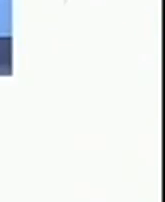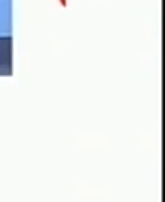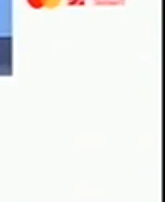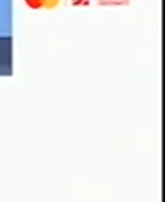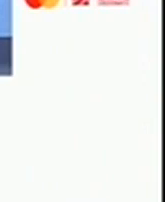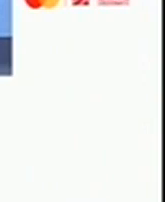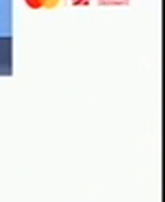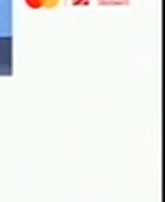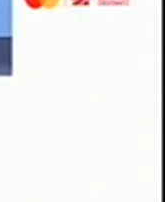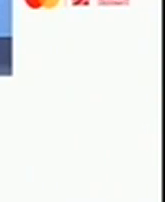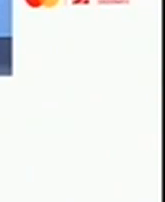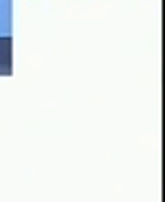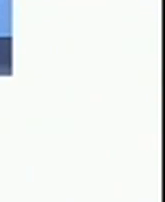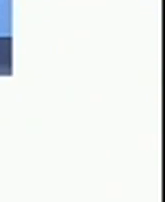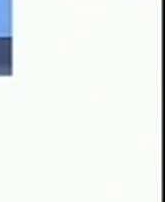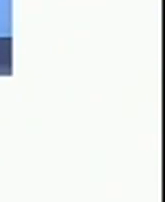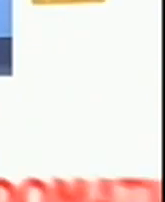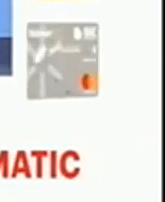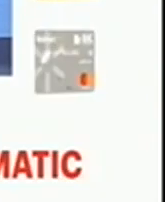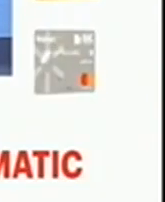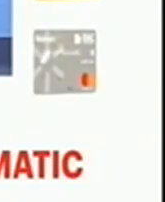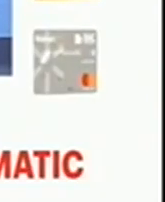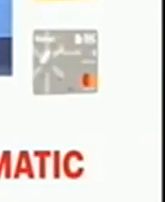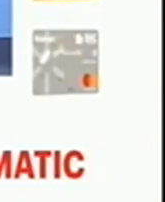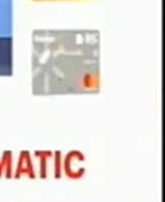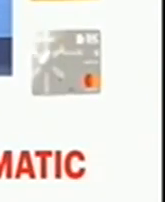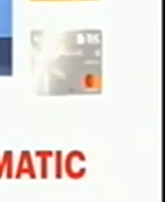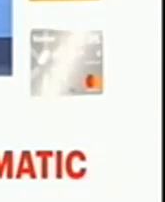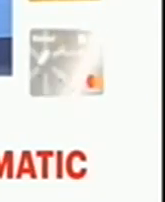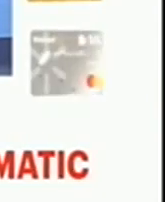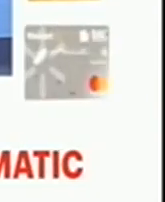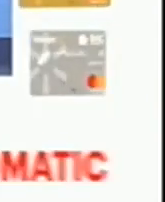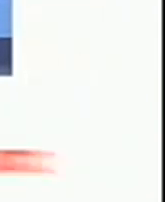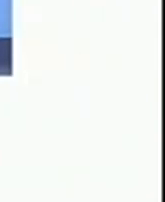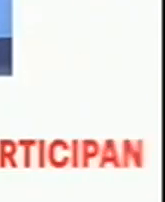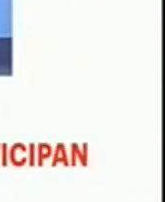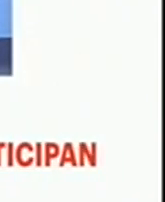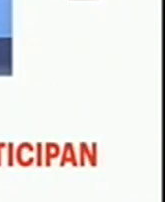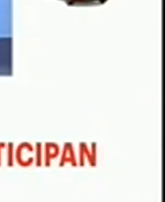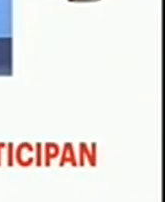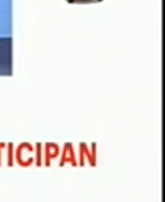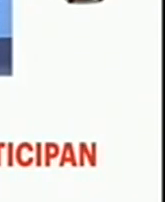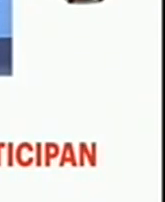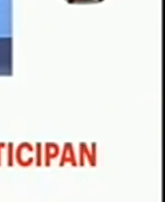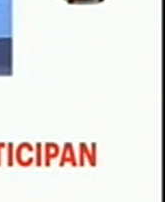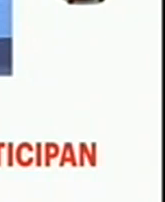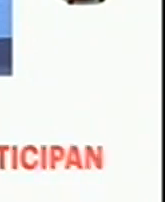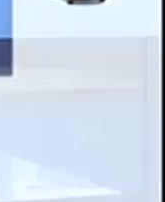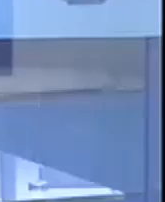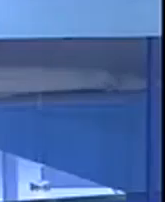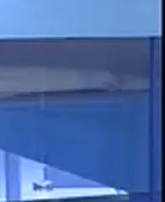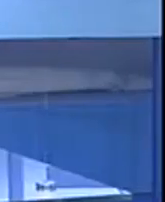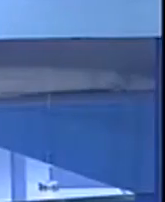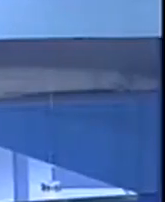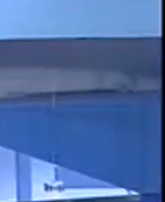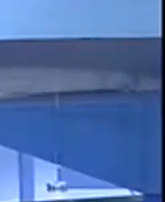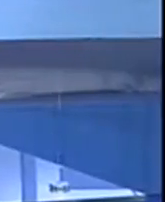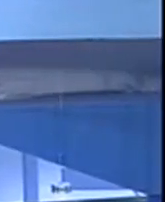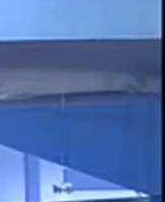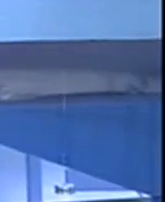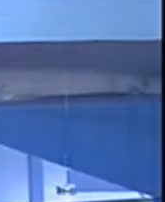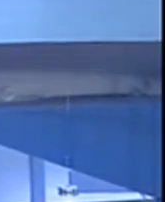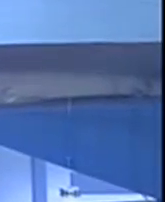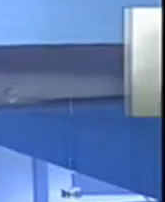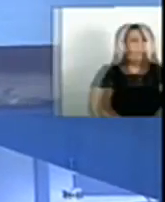más información ingresa a www.bacredomatic.com. Los